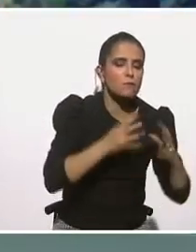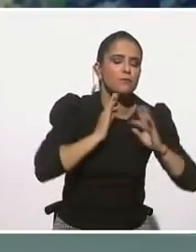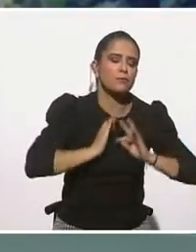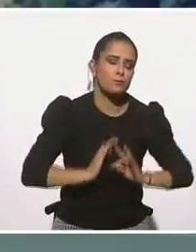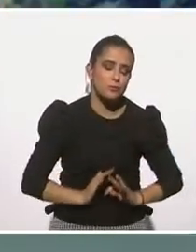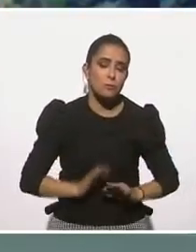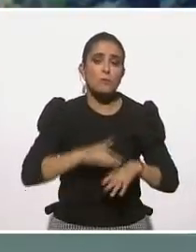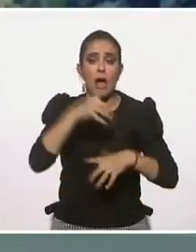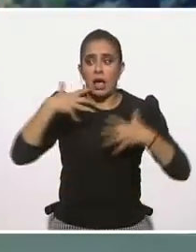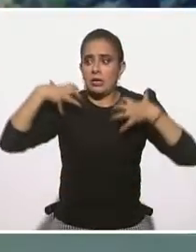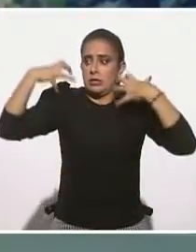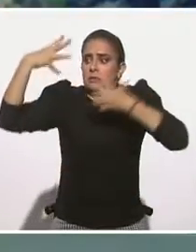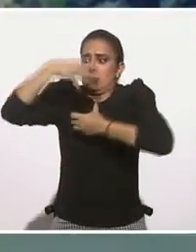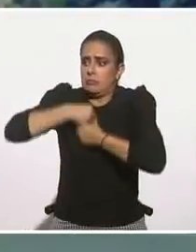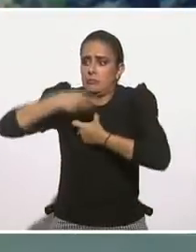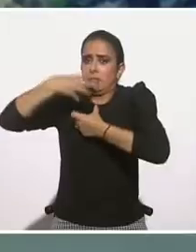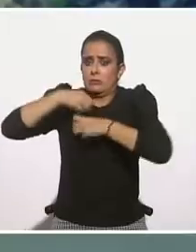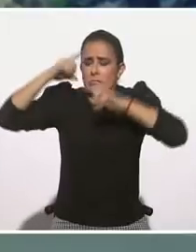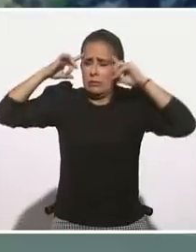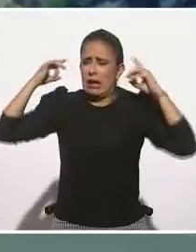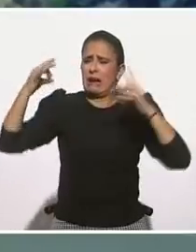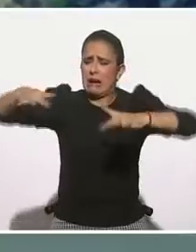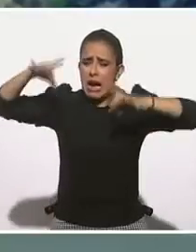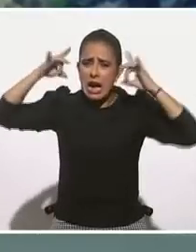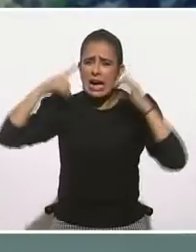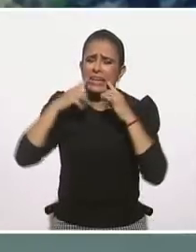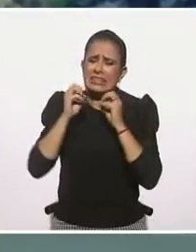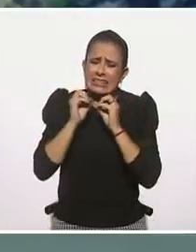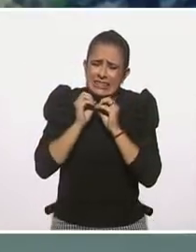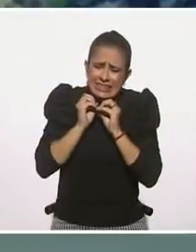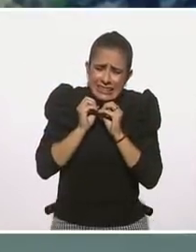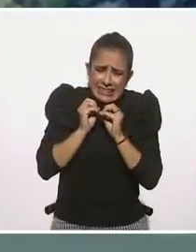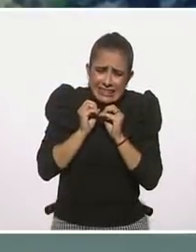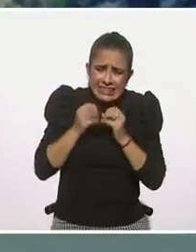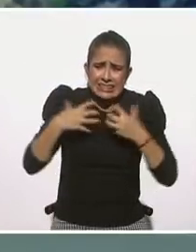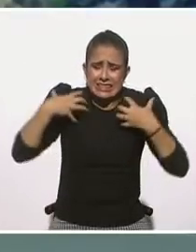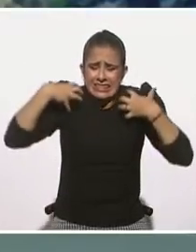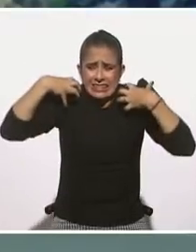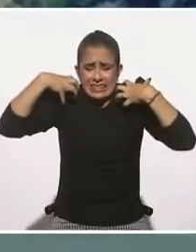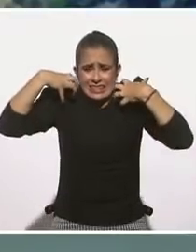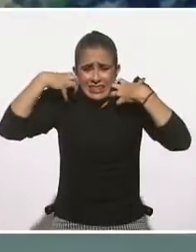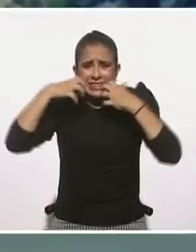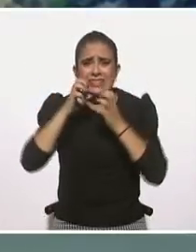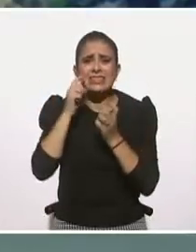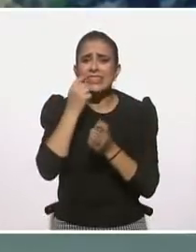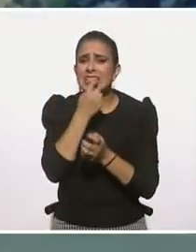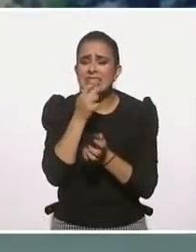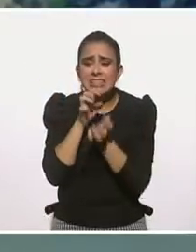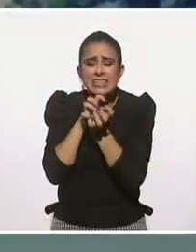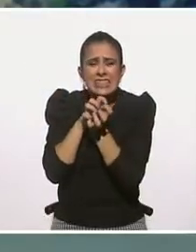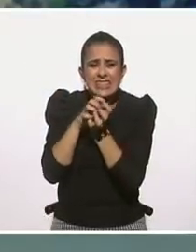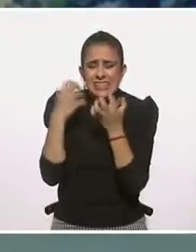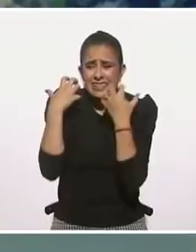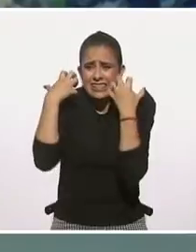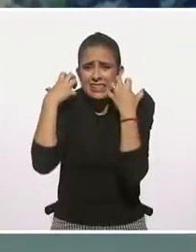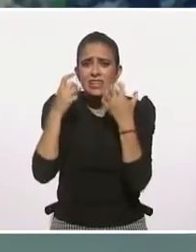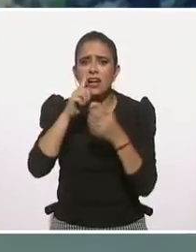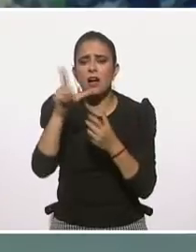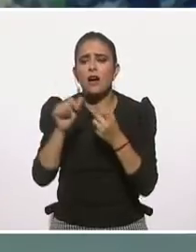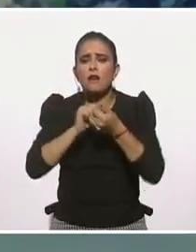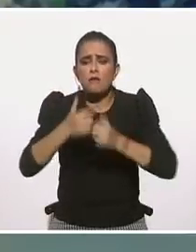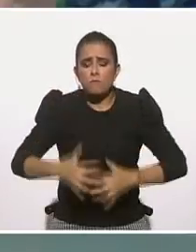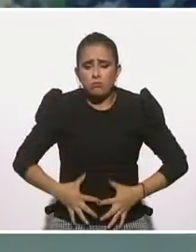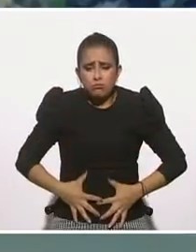cabeza, vas a morder durante la noche, te va a generar, no sé, alguna experiencia gastrointestinal no